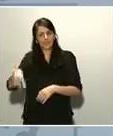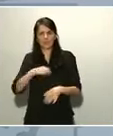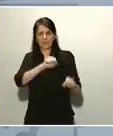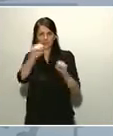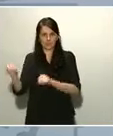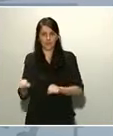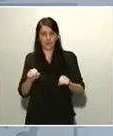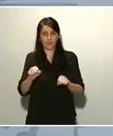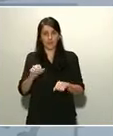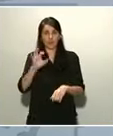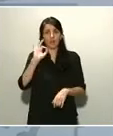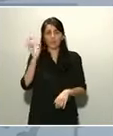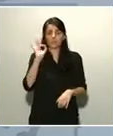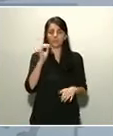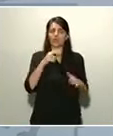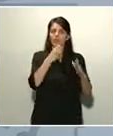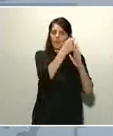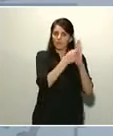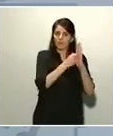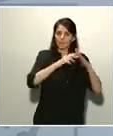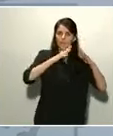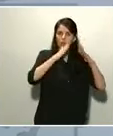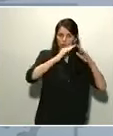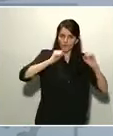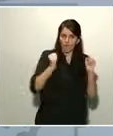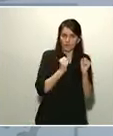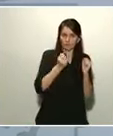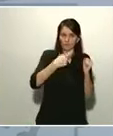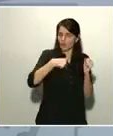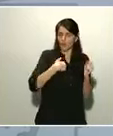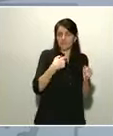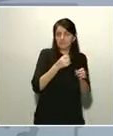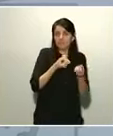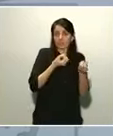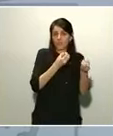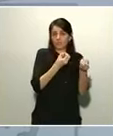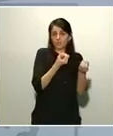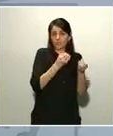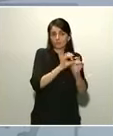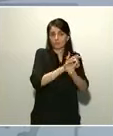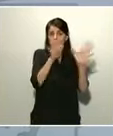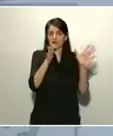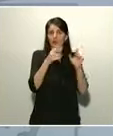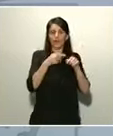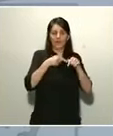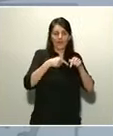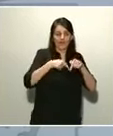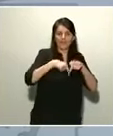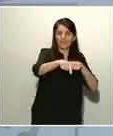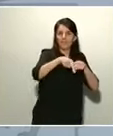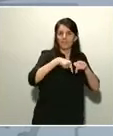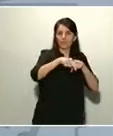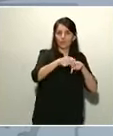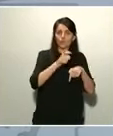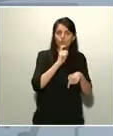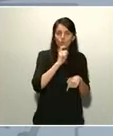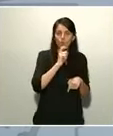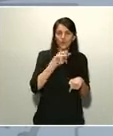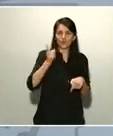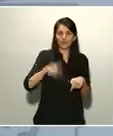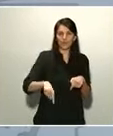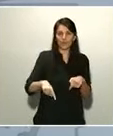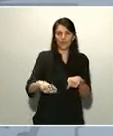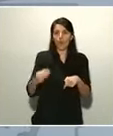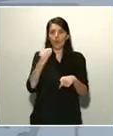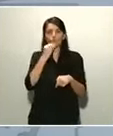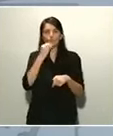confinamiento, y ahí están los datos, por ejemplo, del nivel de desplazamientos, del consumo energético, cómo ha bajado en el ámbito de los